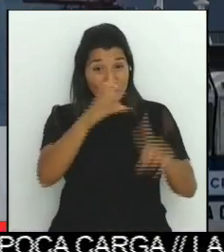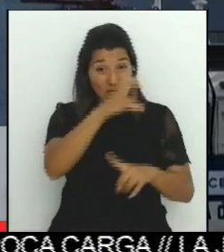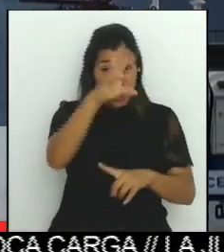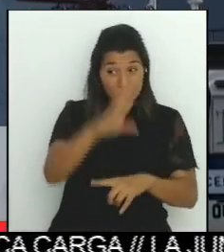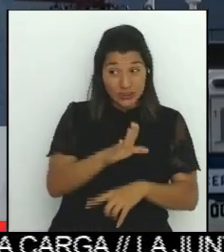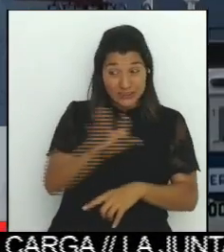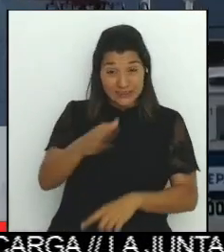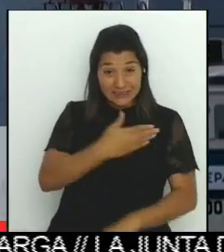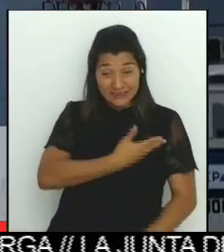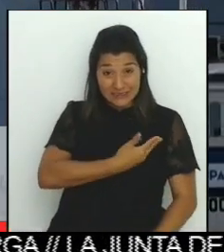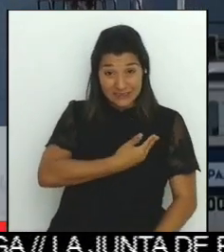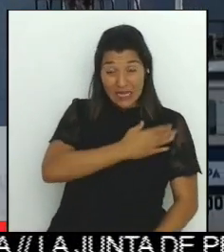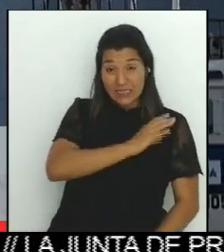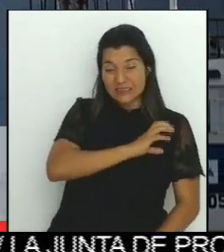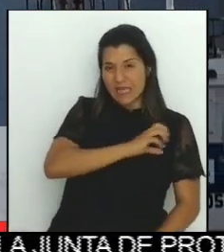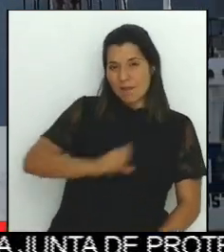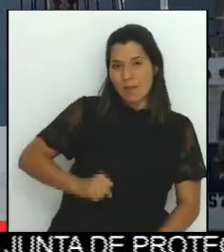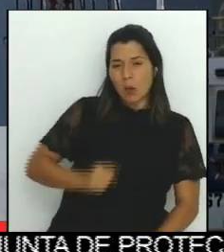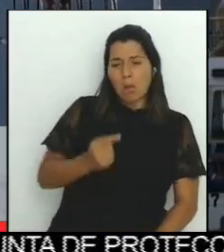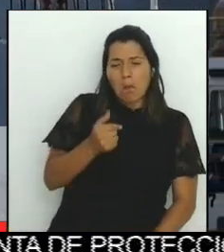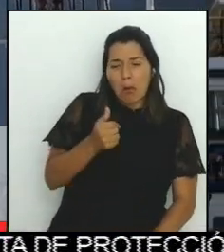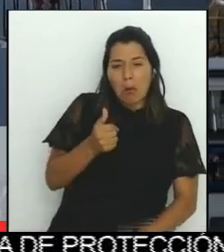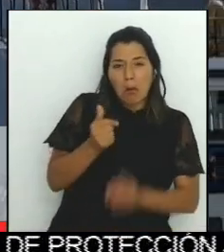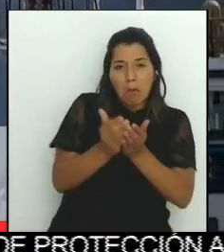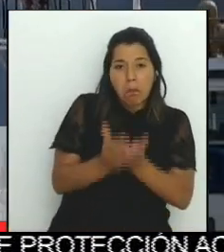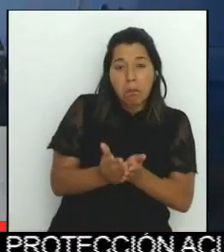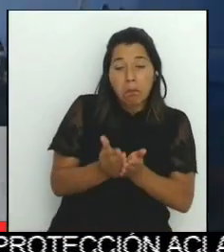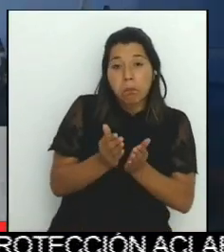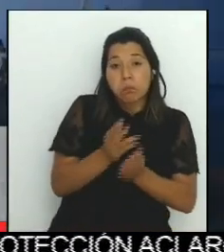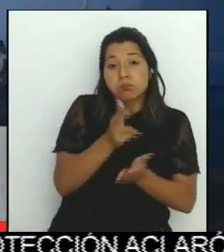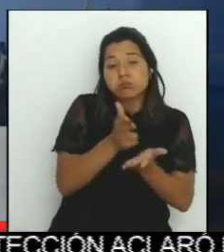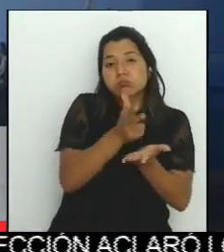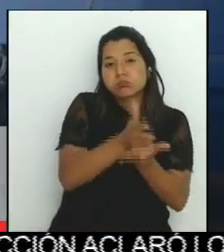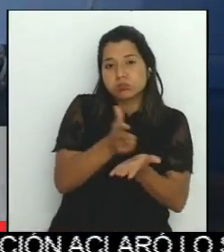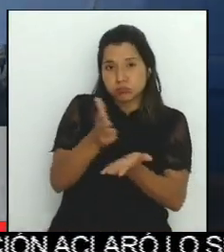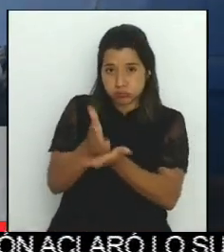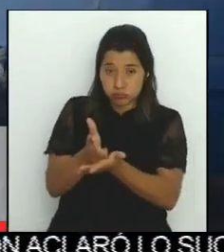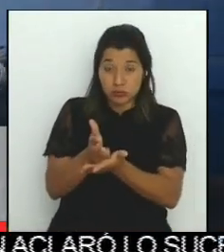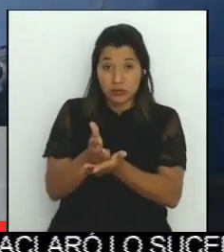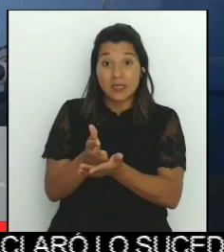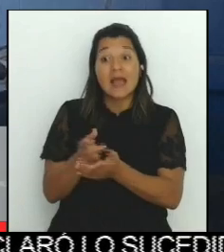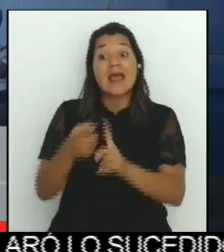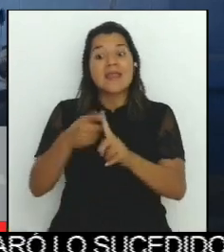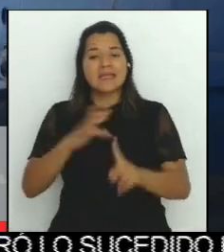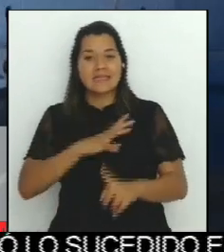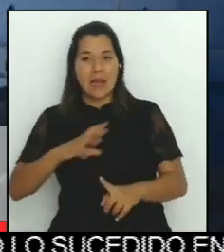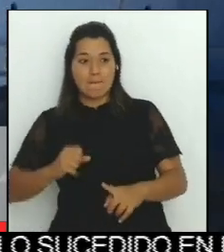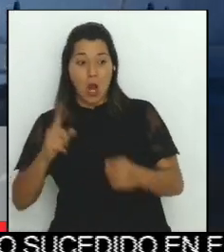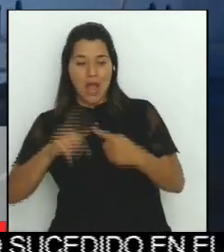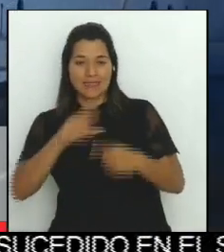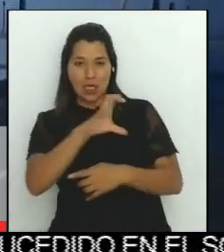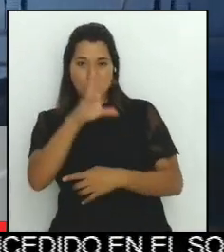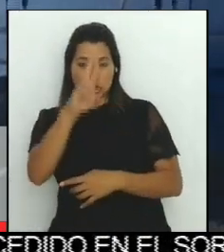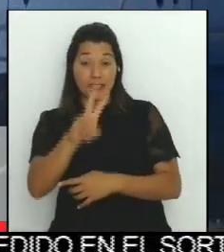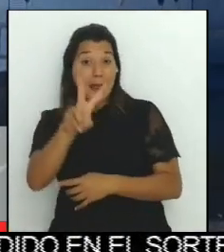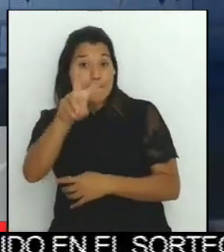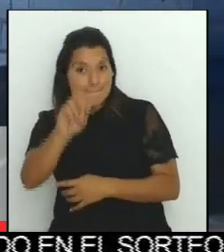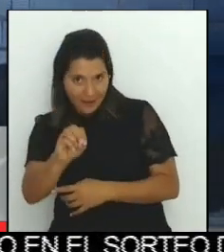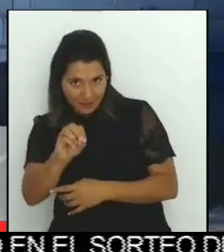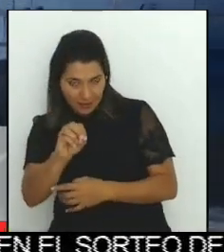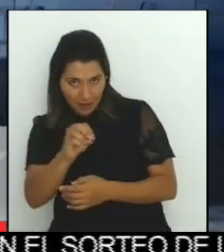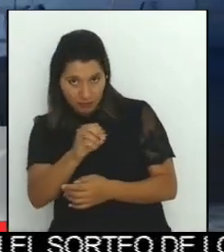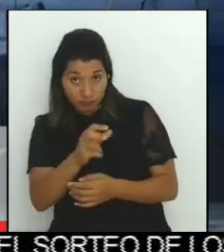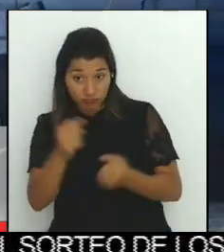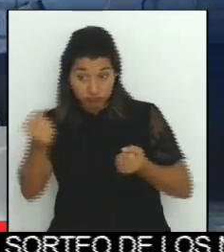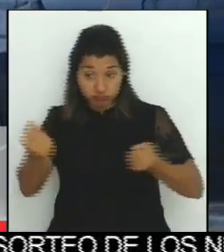Pacífico, INCOP, el ferry llegó a Costa Rica con un total de 20 furgones y salió del país hacia El Salvador solo con dos